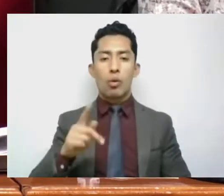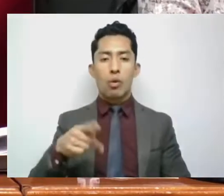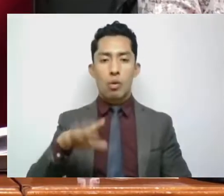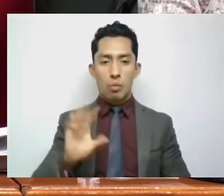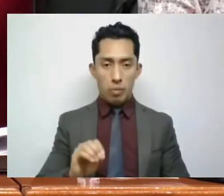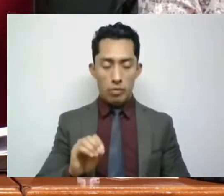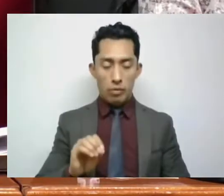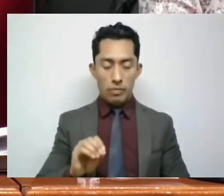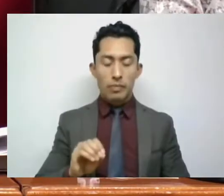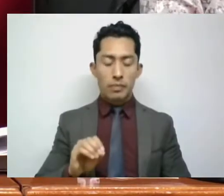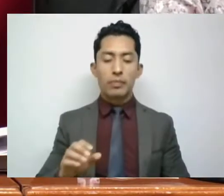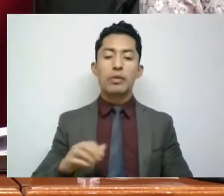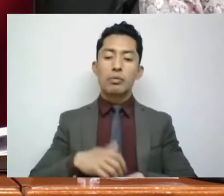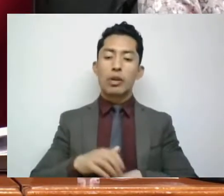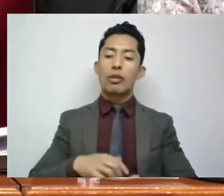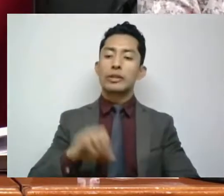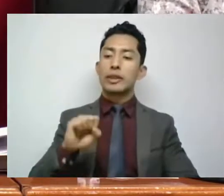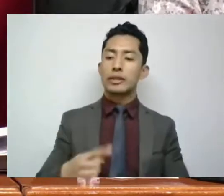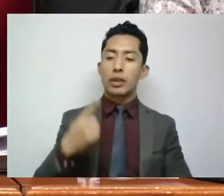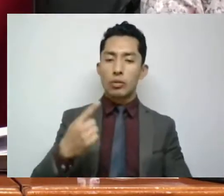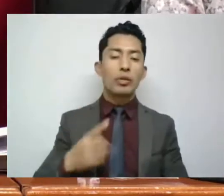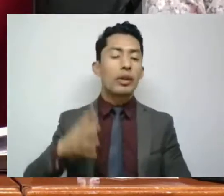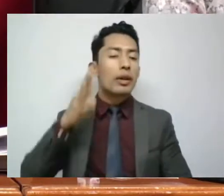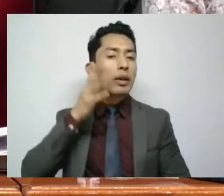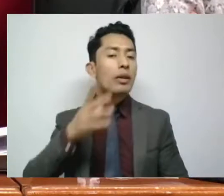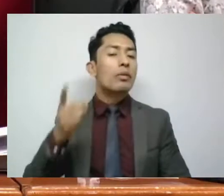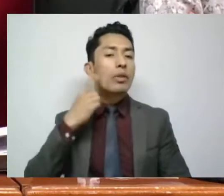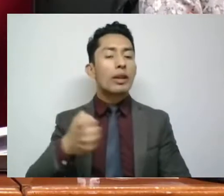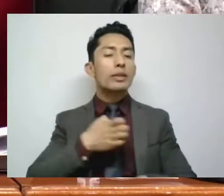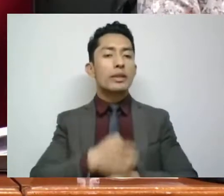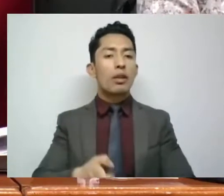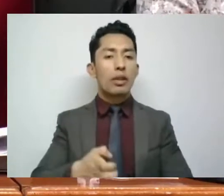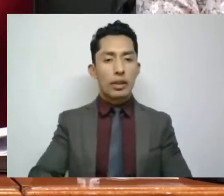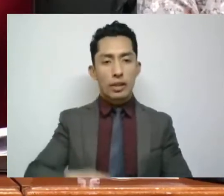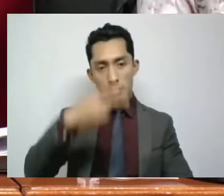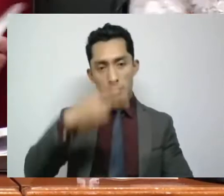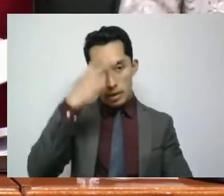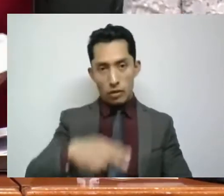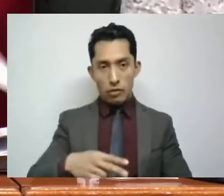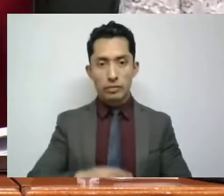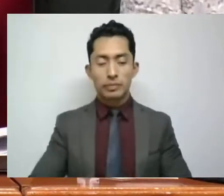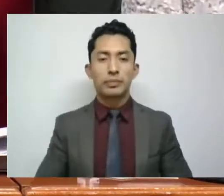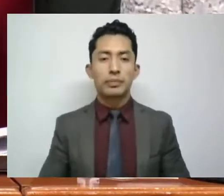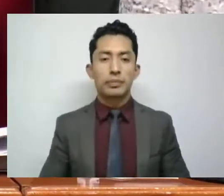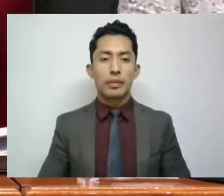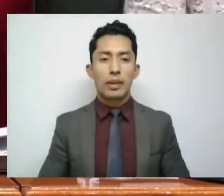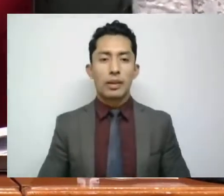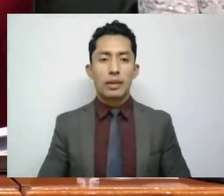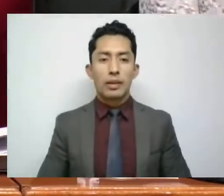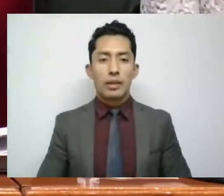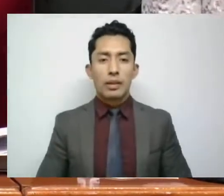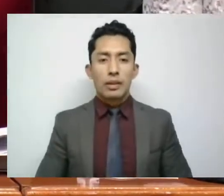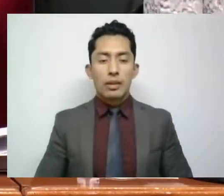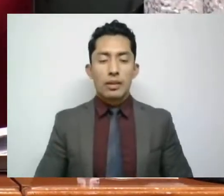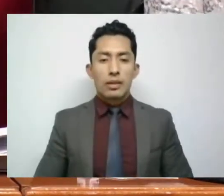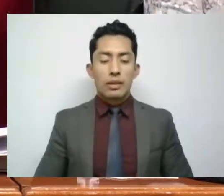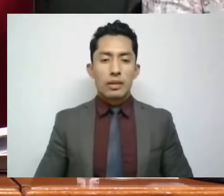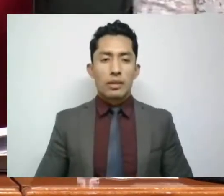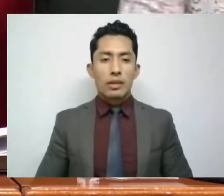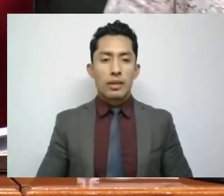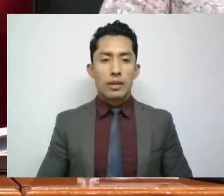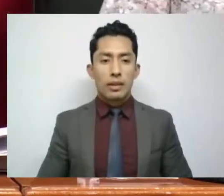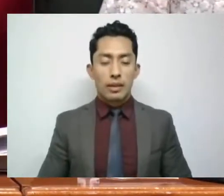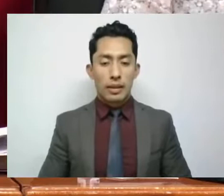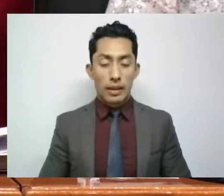de la 61 Legislatura del Estado de México. En base al